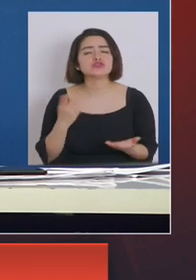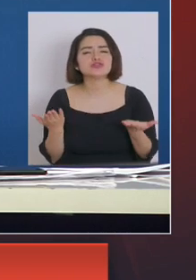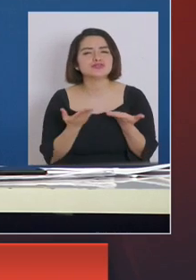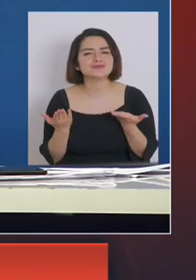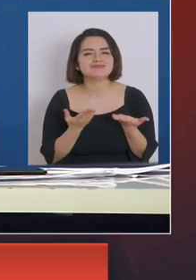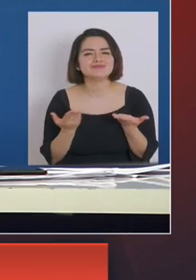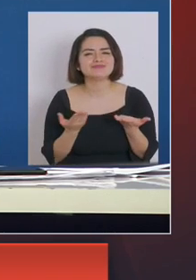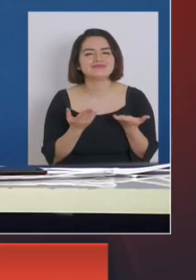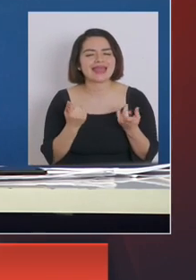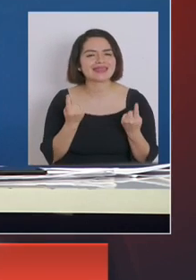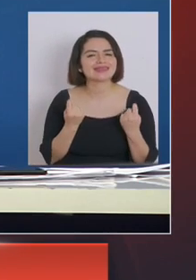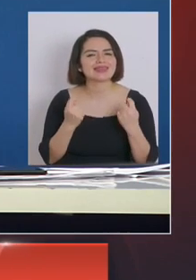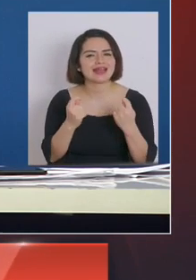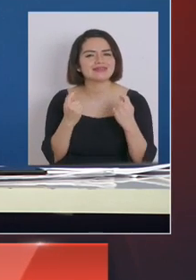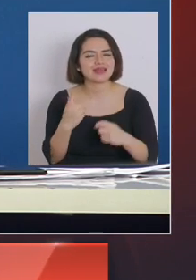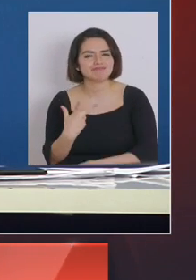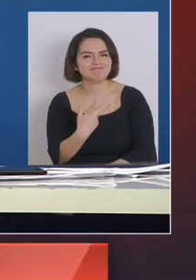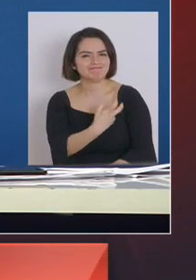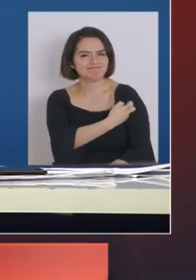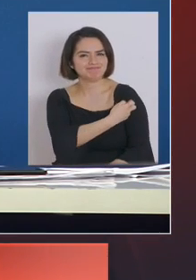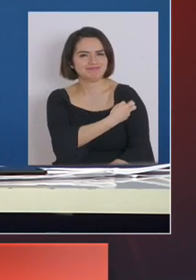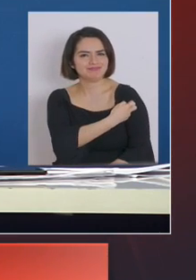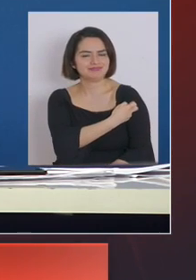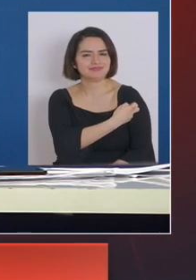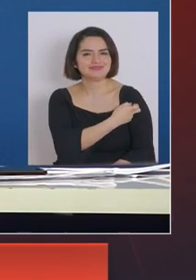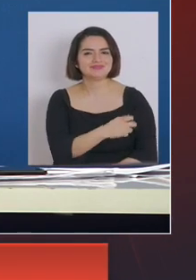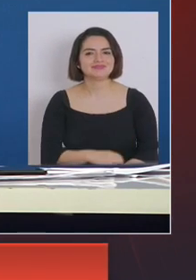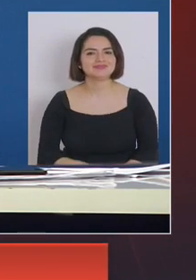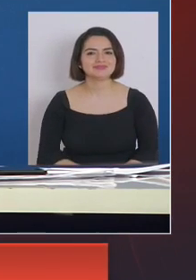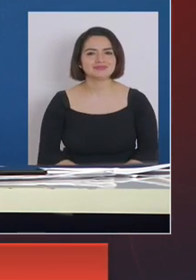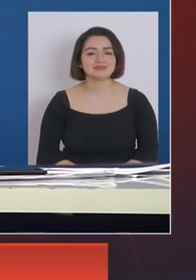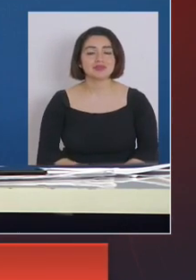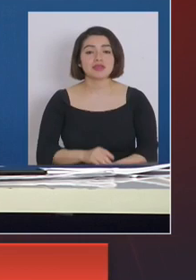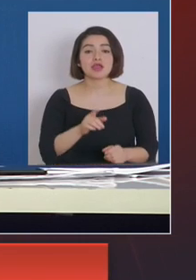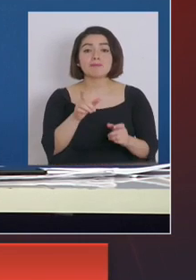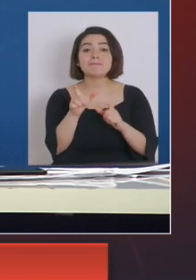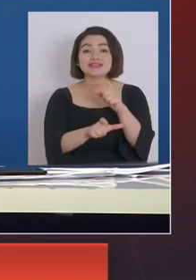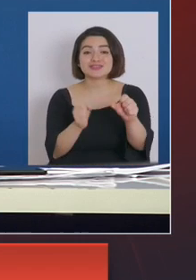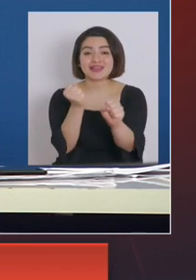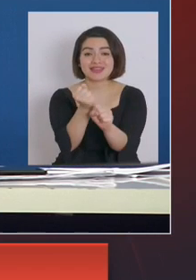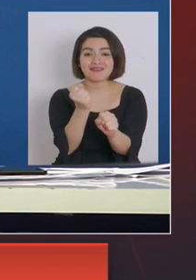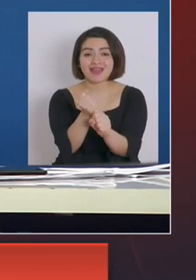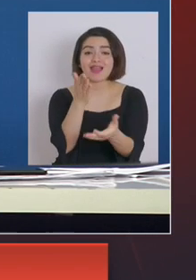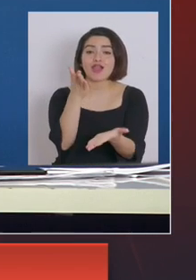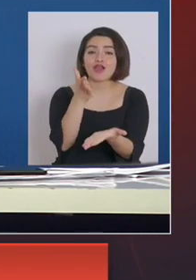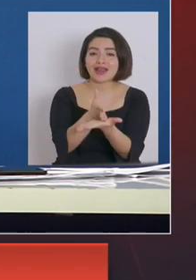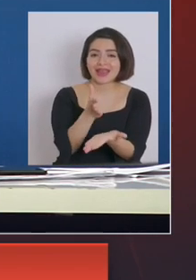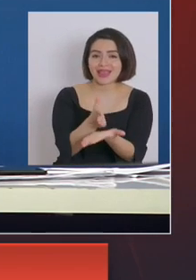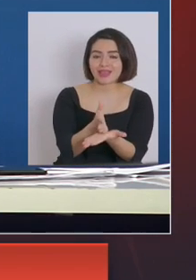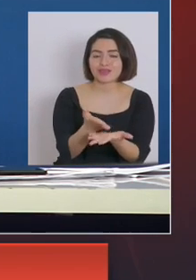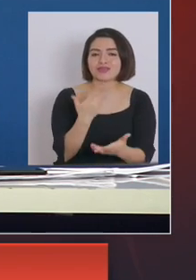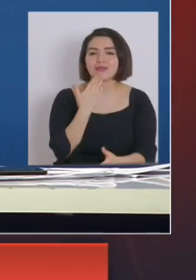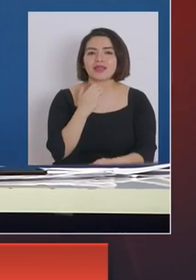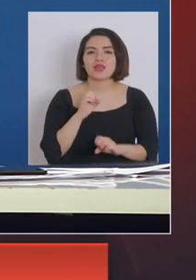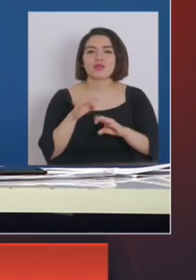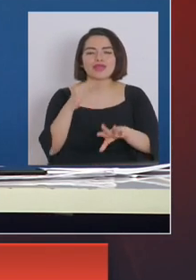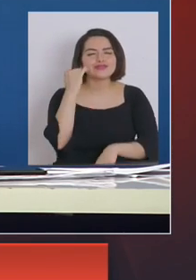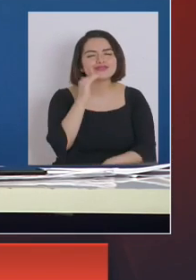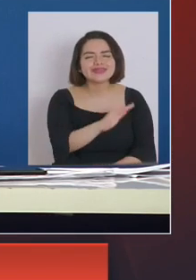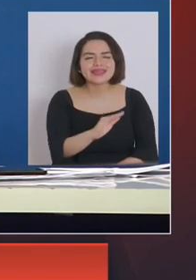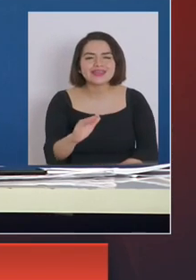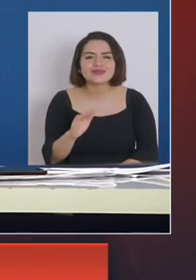tratar de vacunar al personal de los colegios, escuelas y educadoras de párvulos